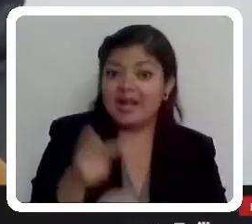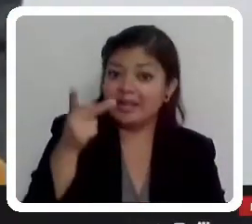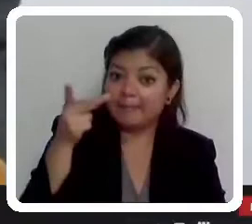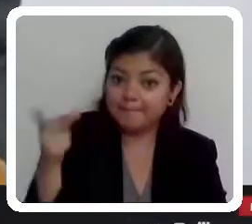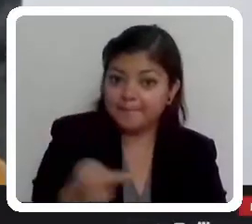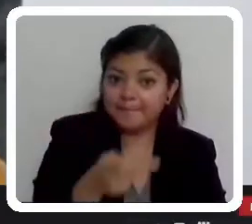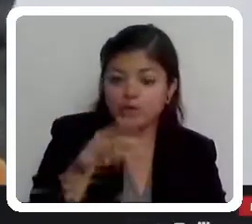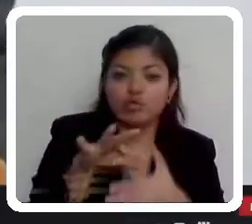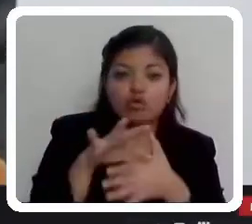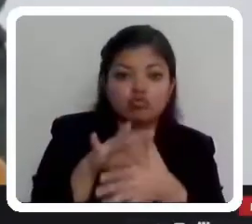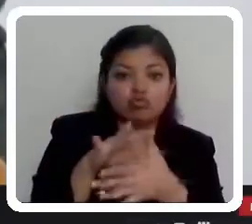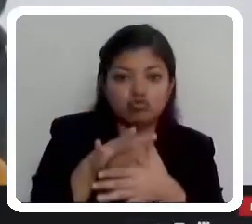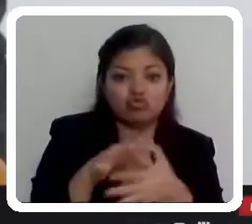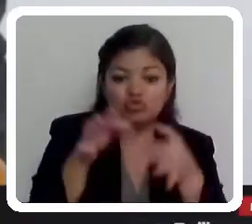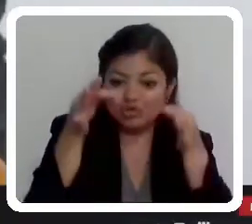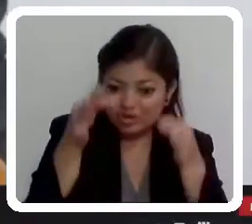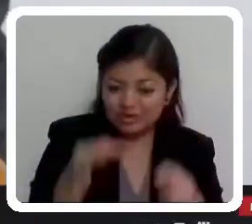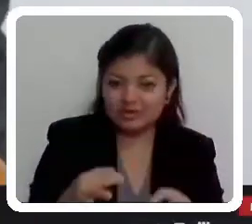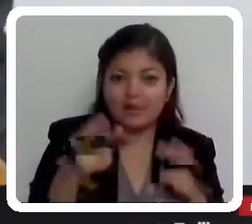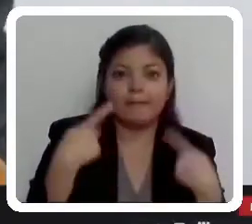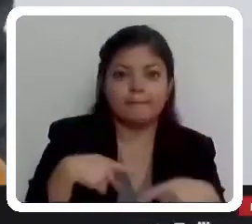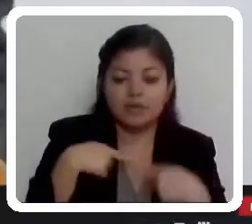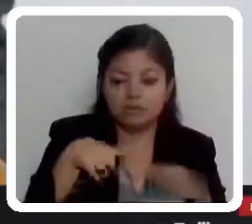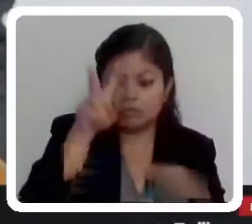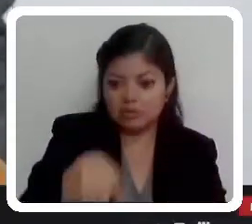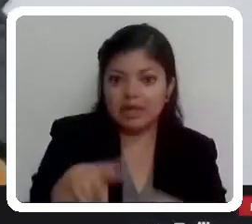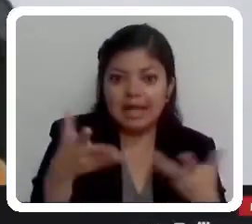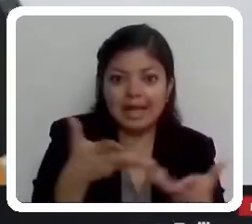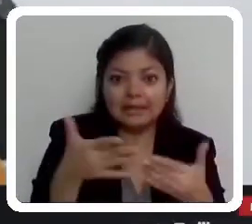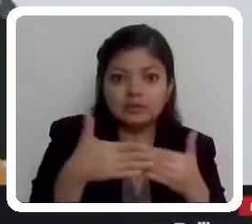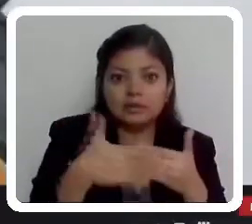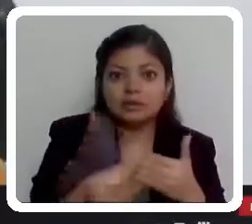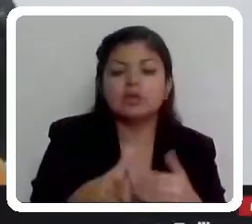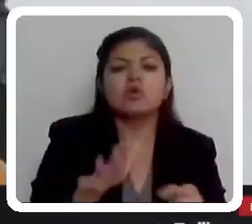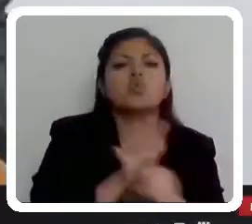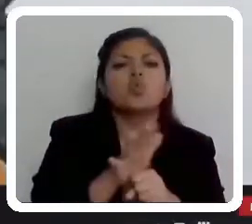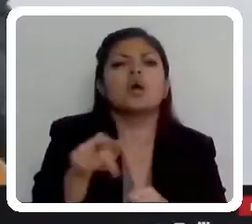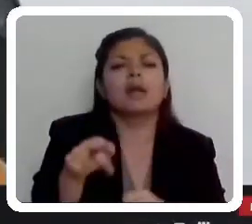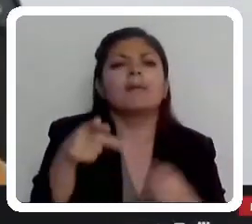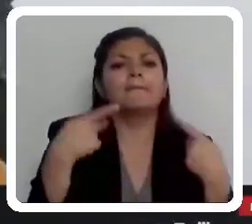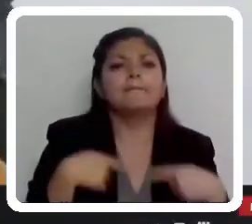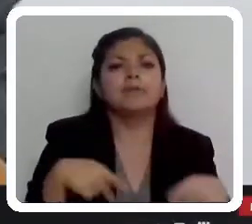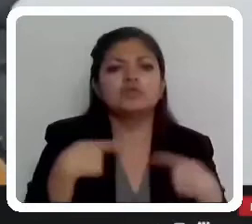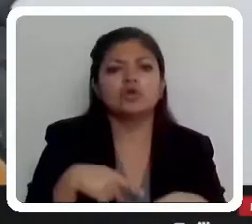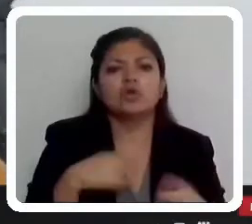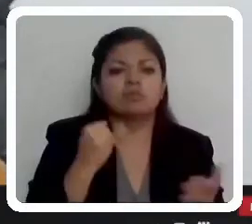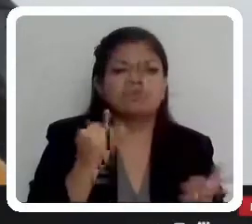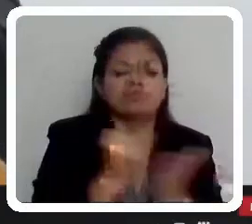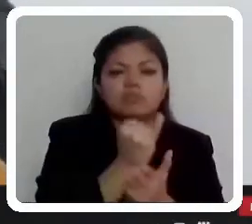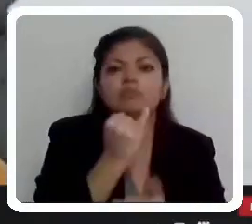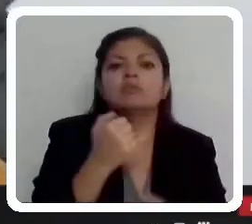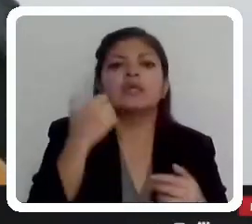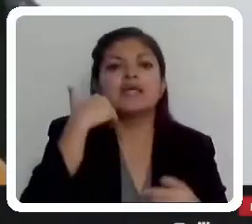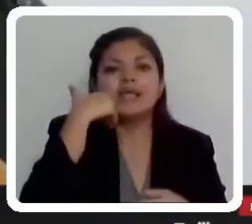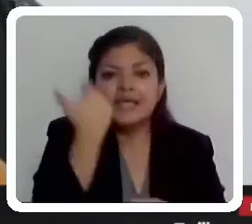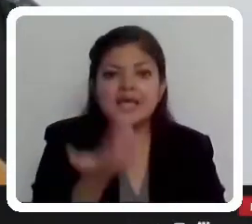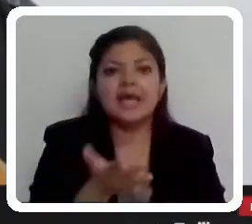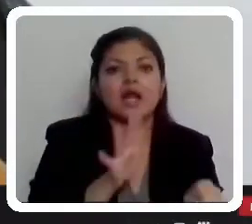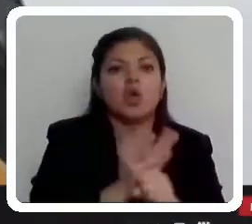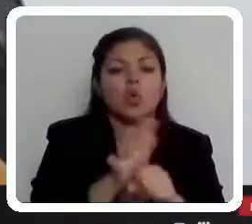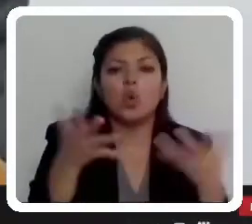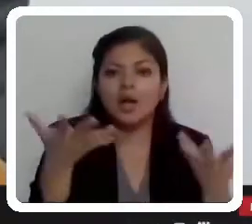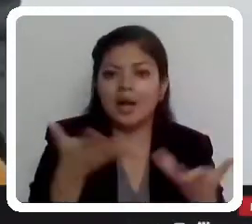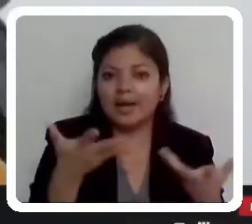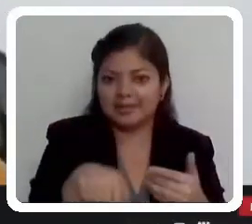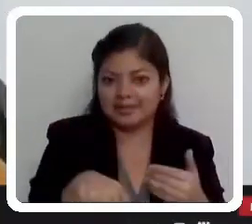tener mecanismos reales de participación ciudadana que nos permita saber qué es lo que el ciudadano en determinado lugar quiere en